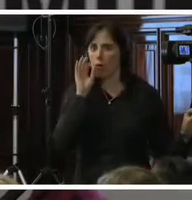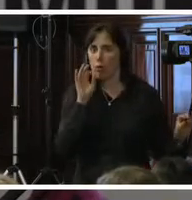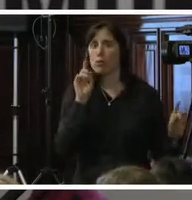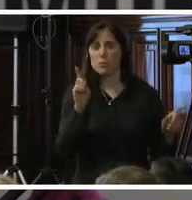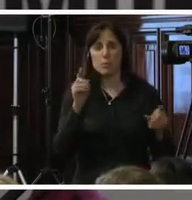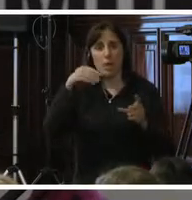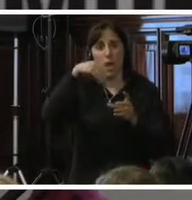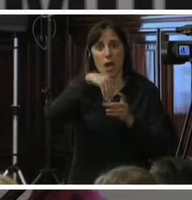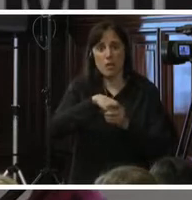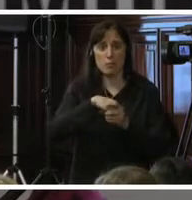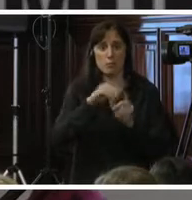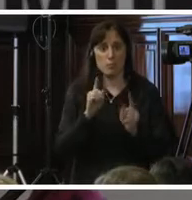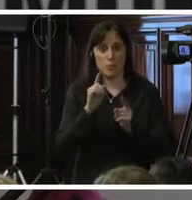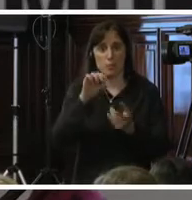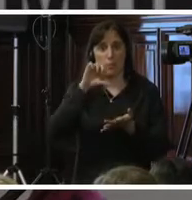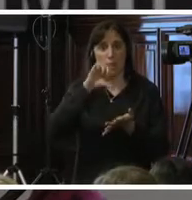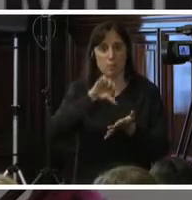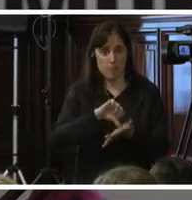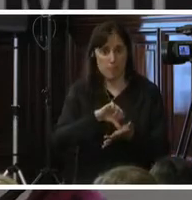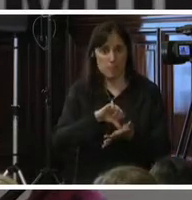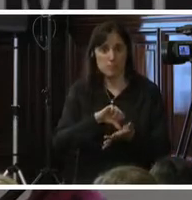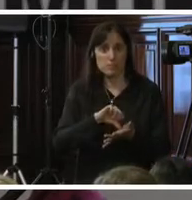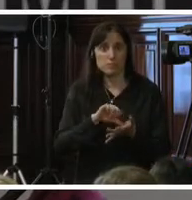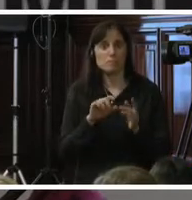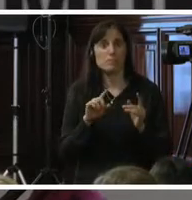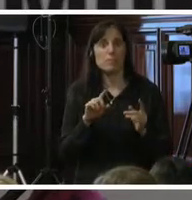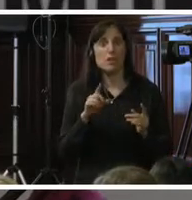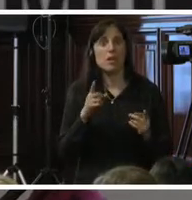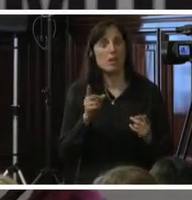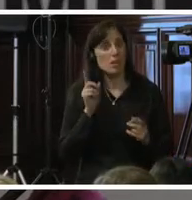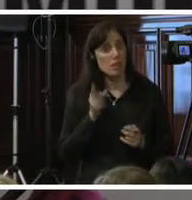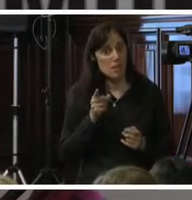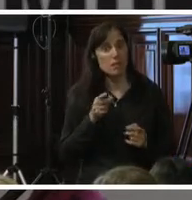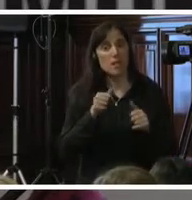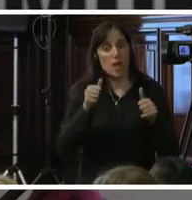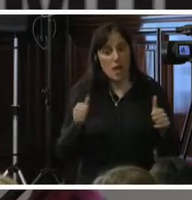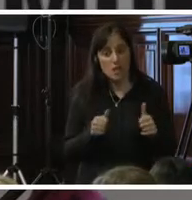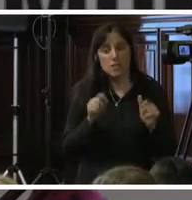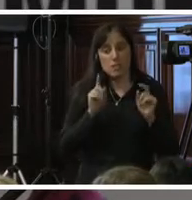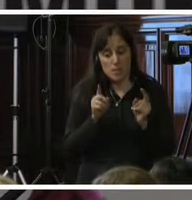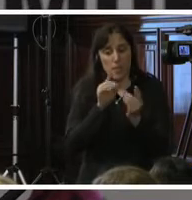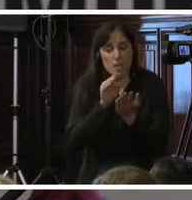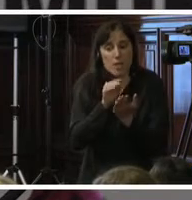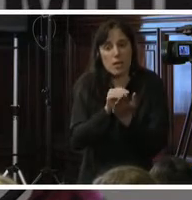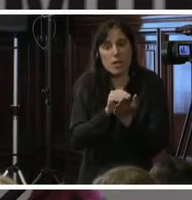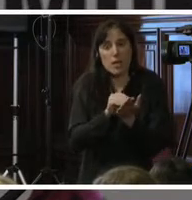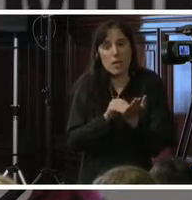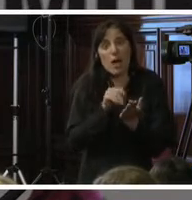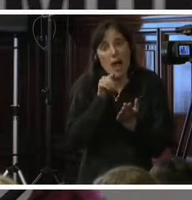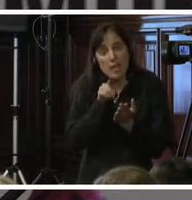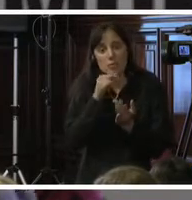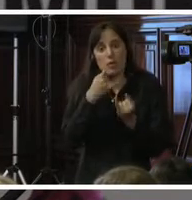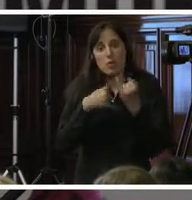personas que están siendo objeto de la trata. Lo que deberían hacer es registrar esos